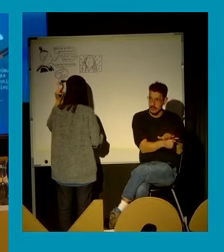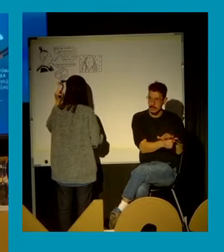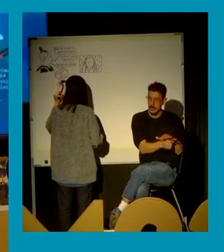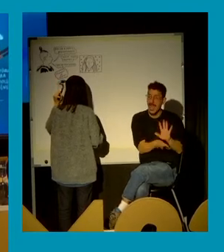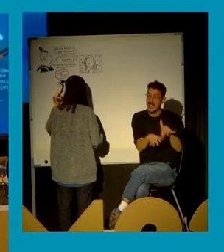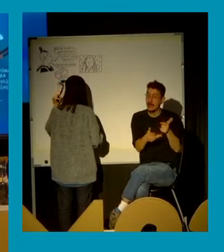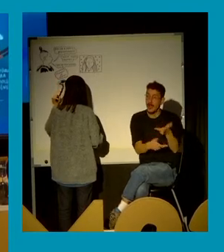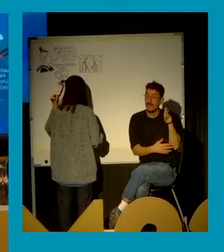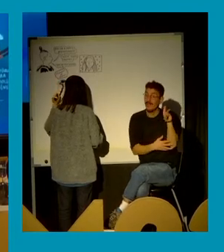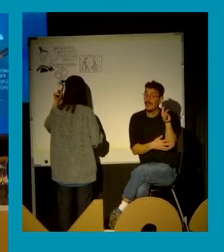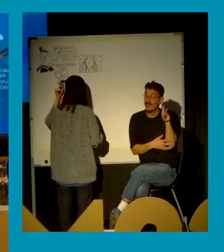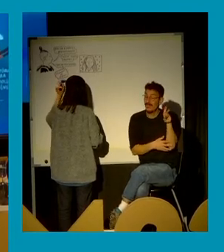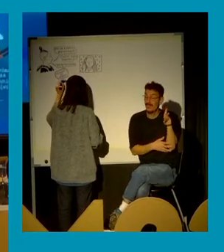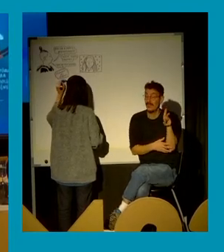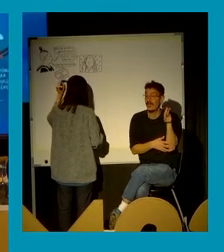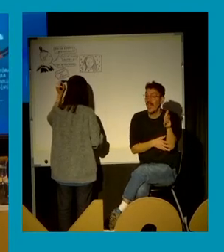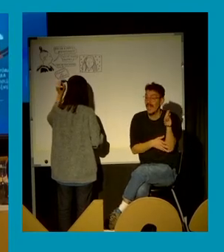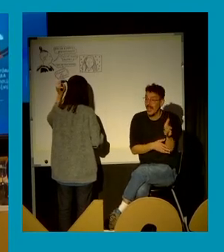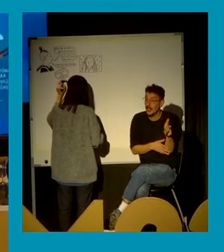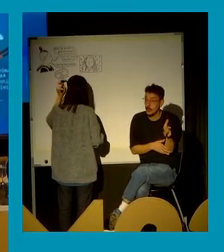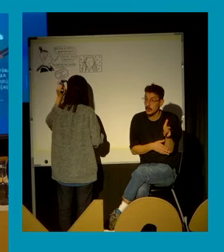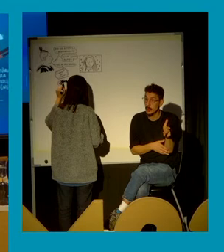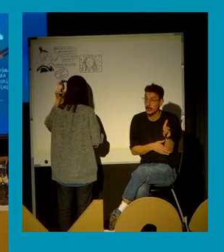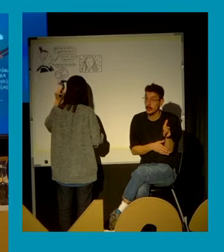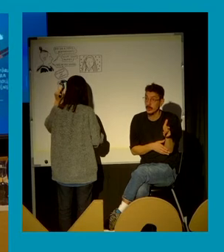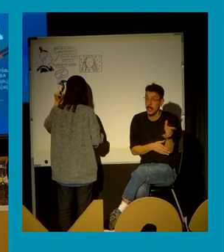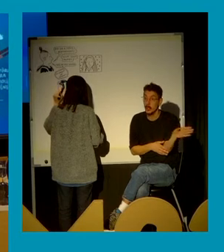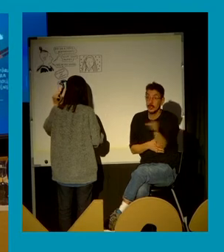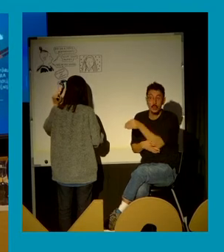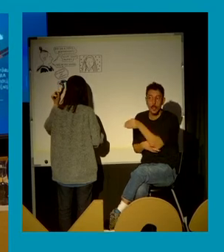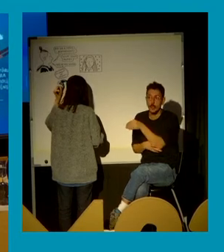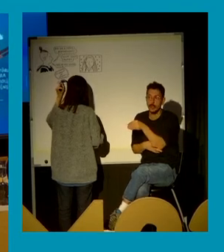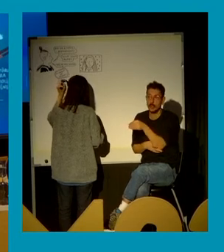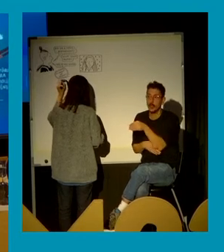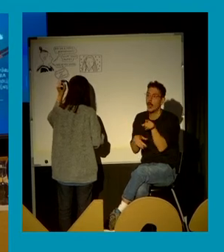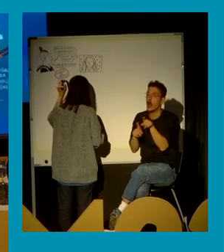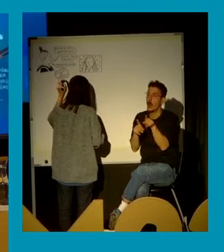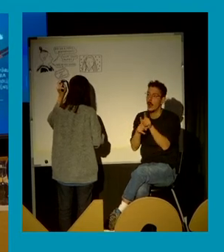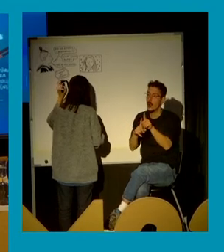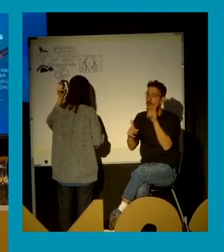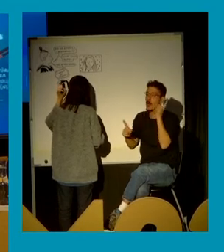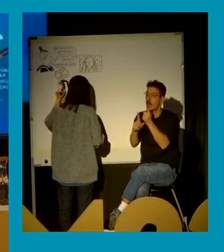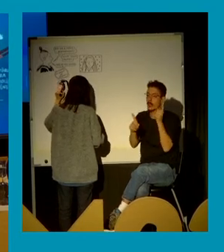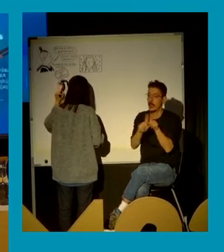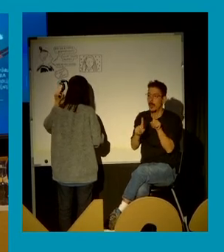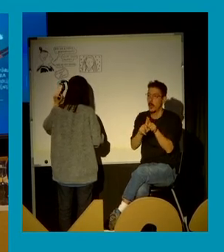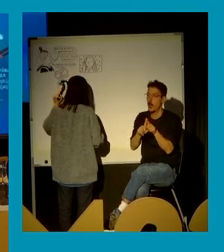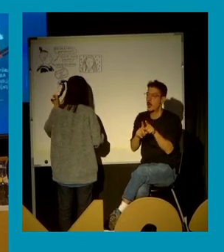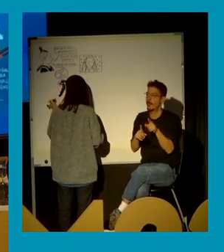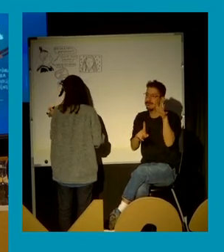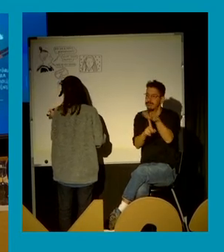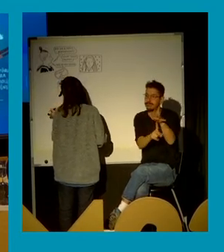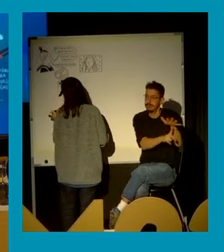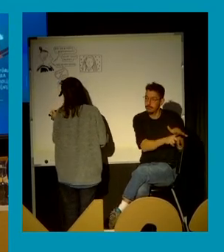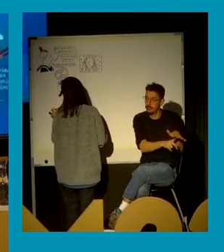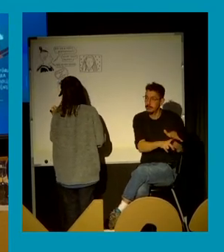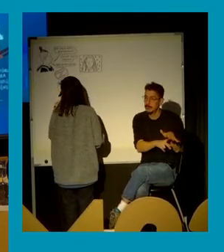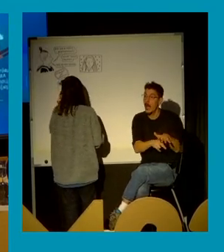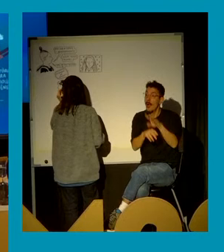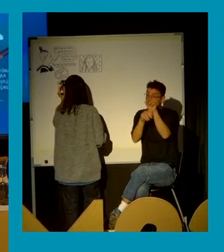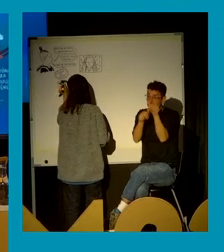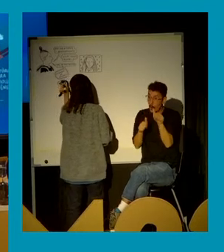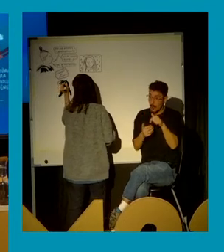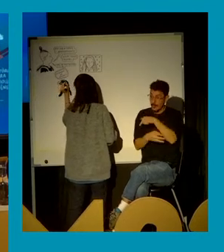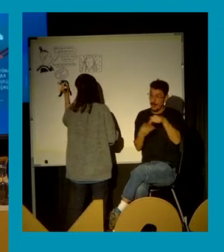de nuestros derechos a través de esas formas. ¿En qué ámbitos? Y aquí viene la complejidad. La violencia sexual está